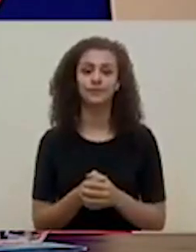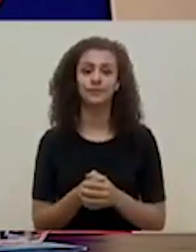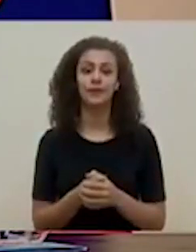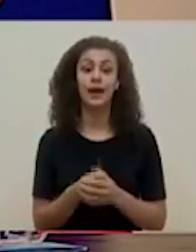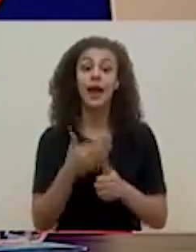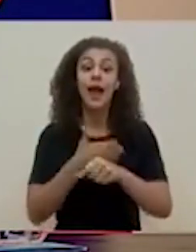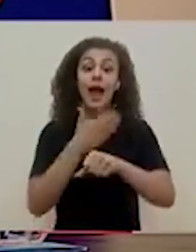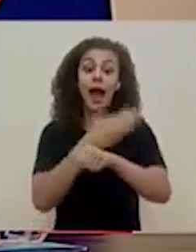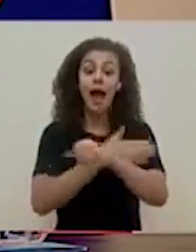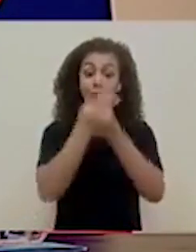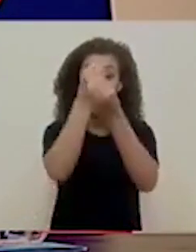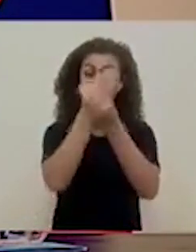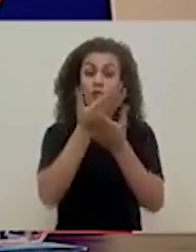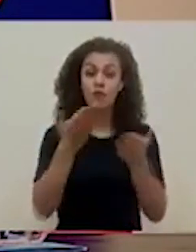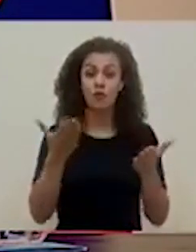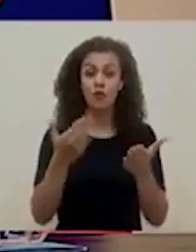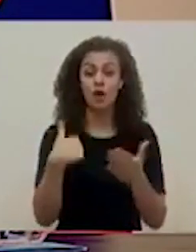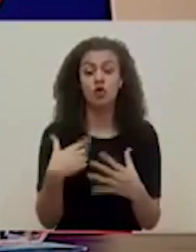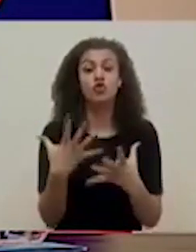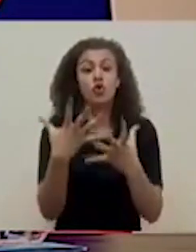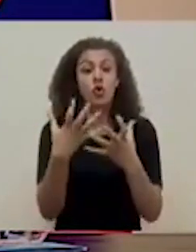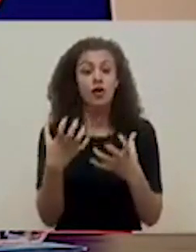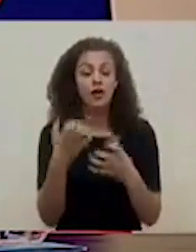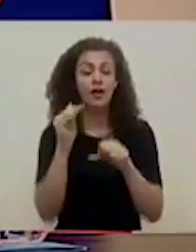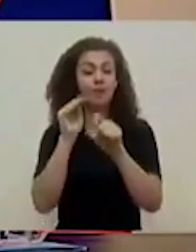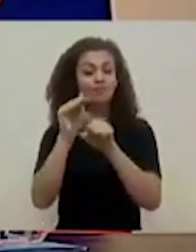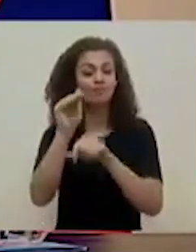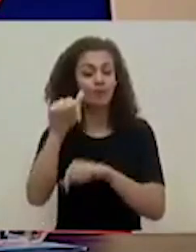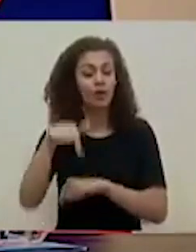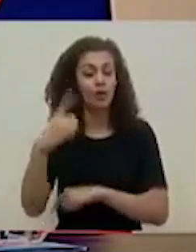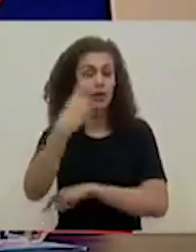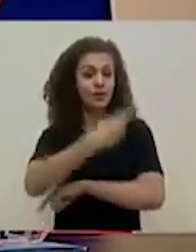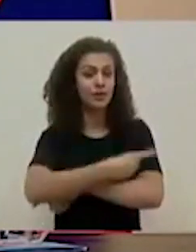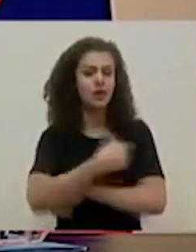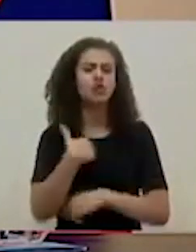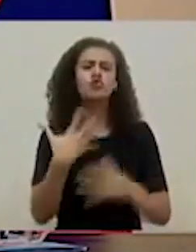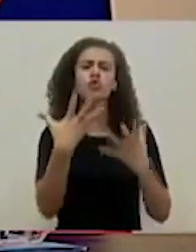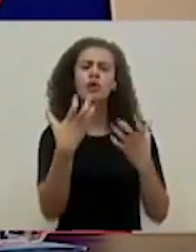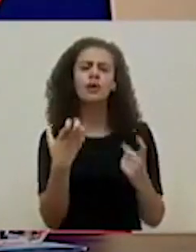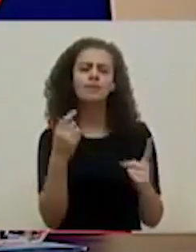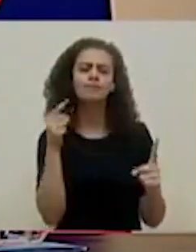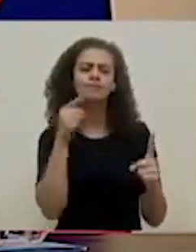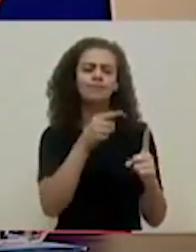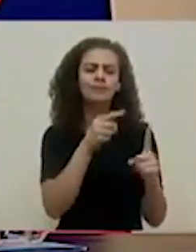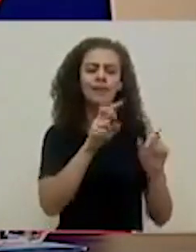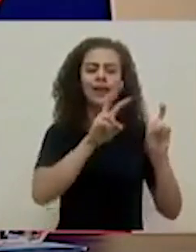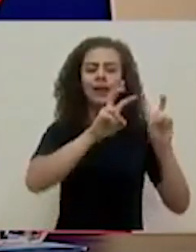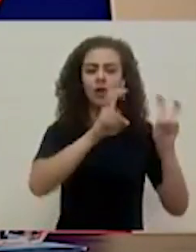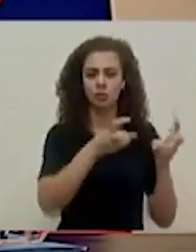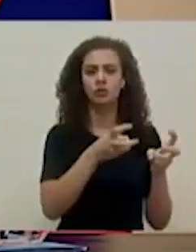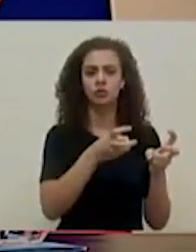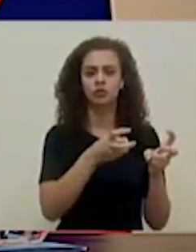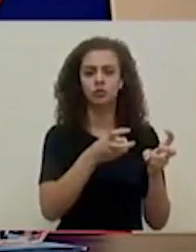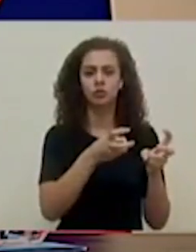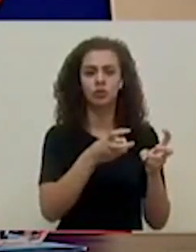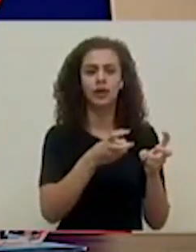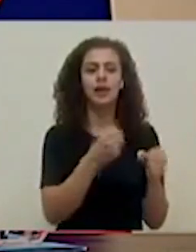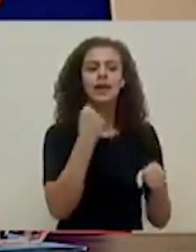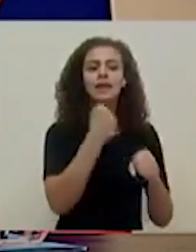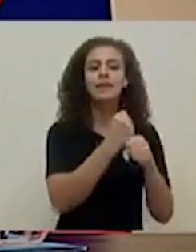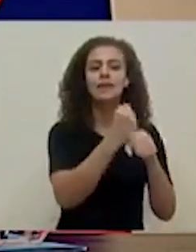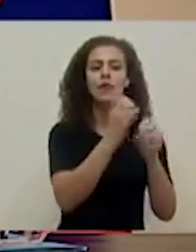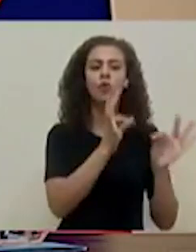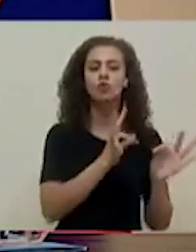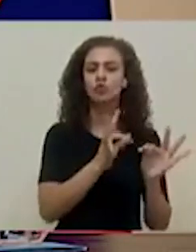Antes de dar el anuncio que quiero comunicar hoy, quiero referirme brevemente al contexto del empleo